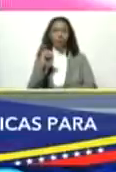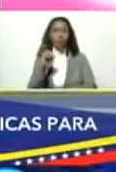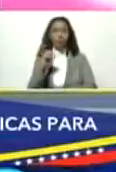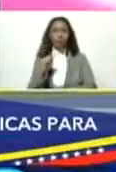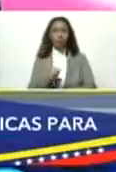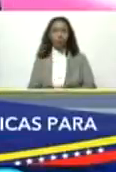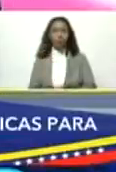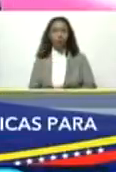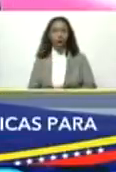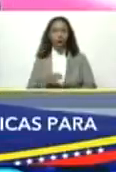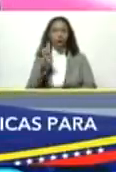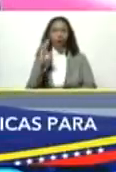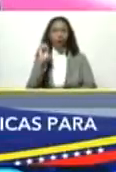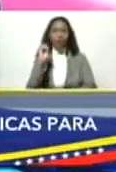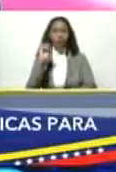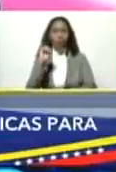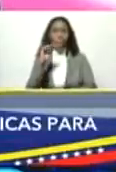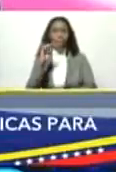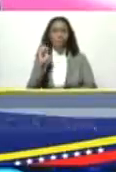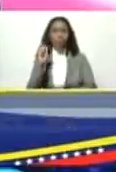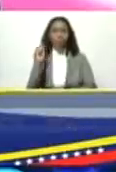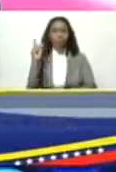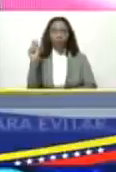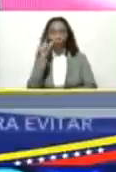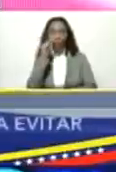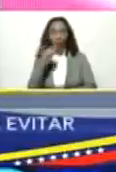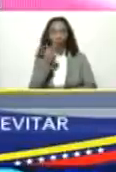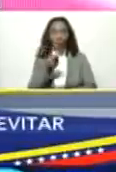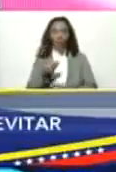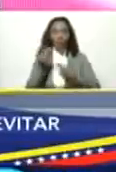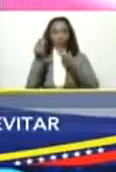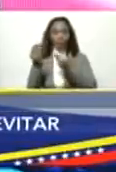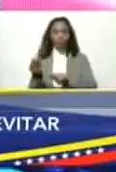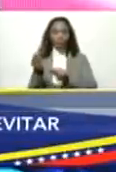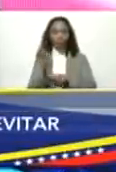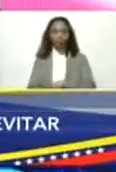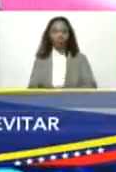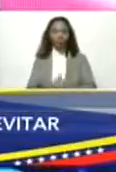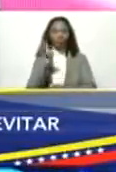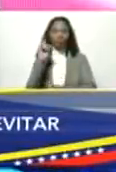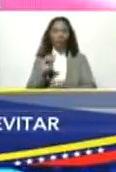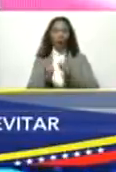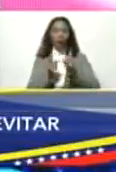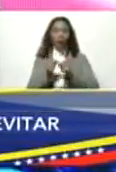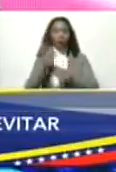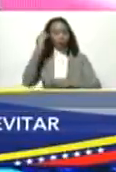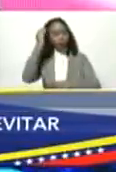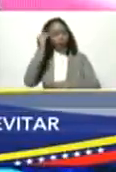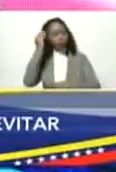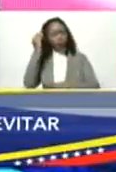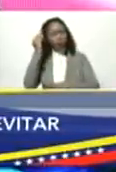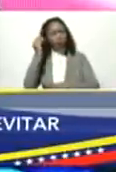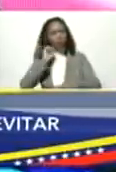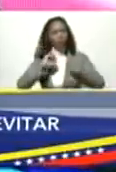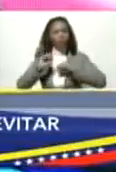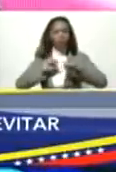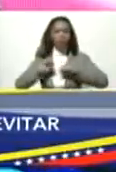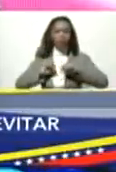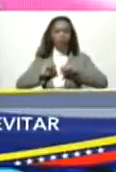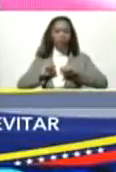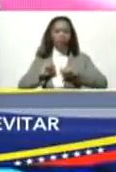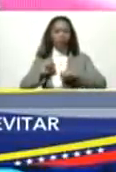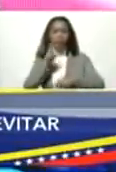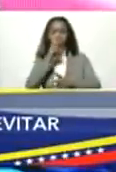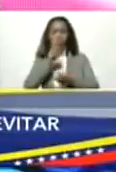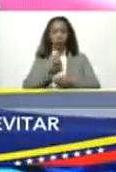presidente Román Maniglia le diera también algunas reflexiones de la acción que desde el